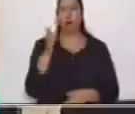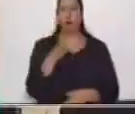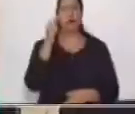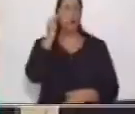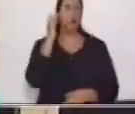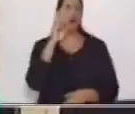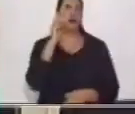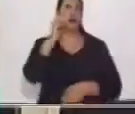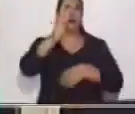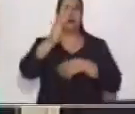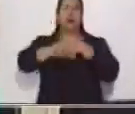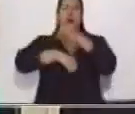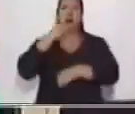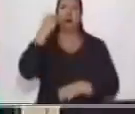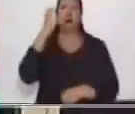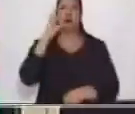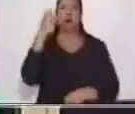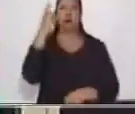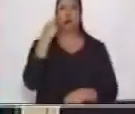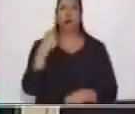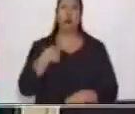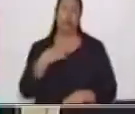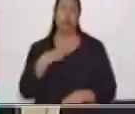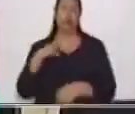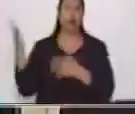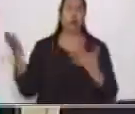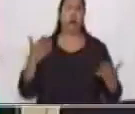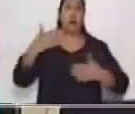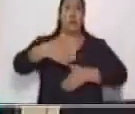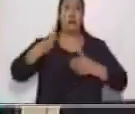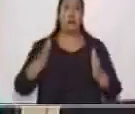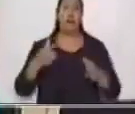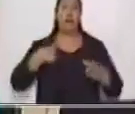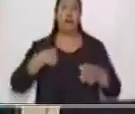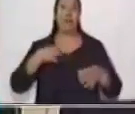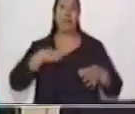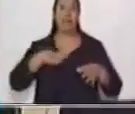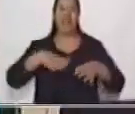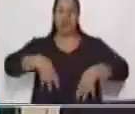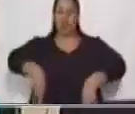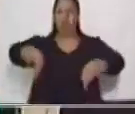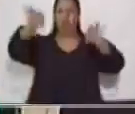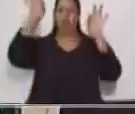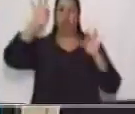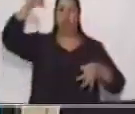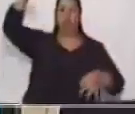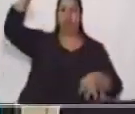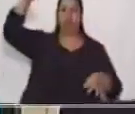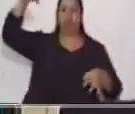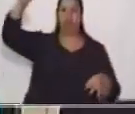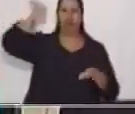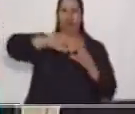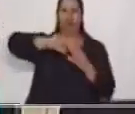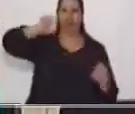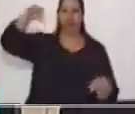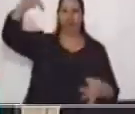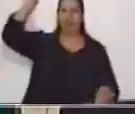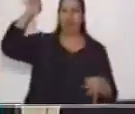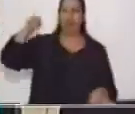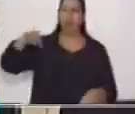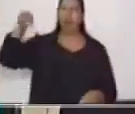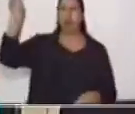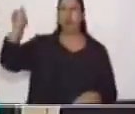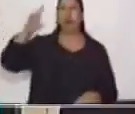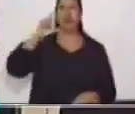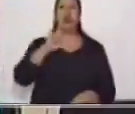encontré que tengo papel crepé. Tú en casa puede ser que tengas algún tipo de papel o puede ser que tengas simplemente crayones y con